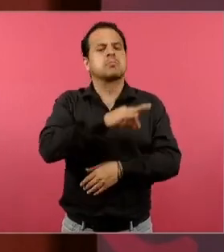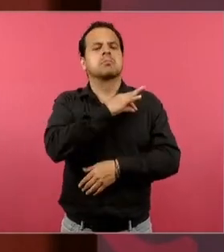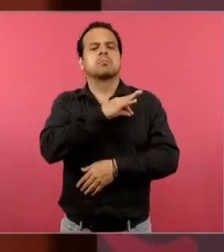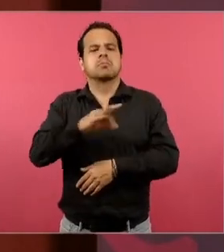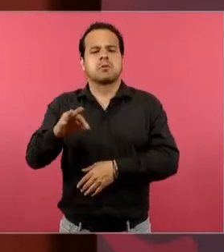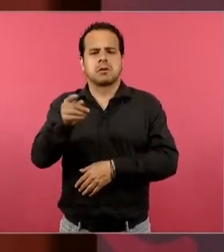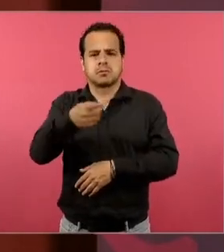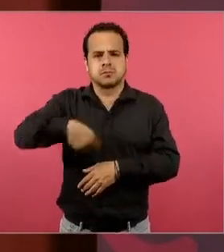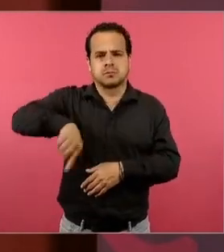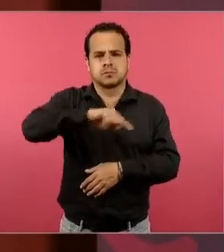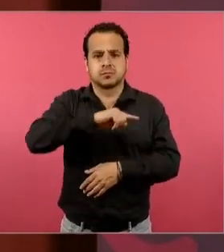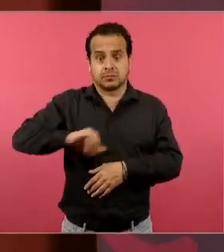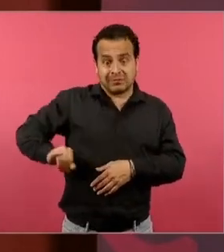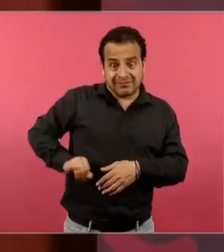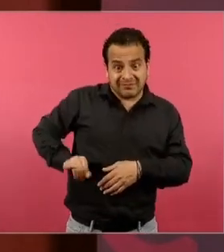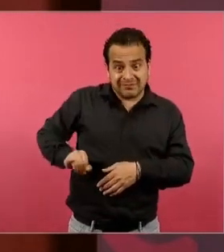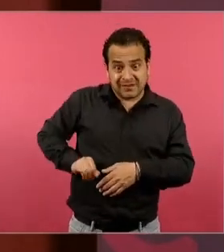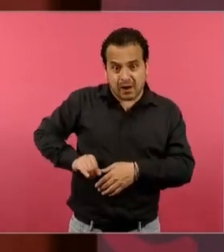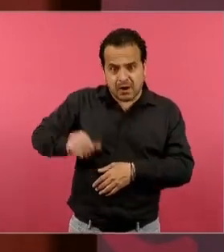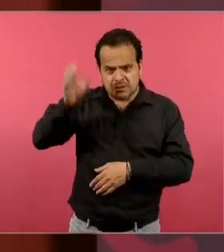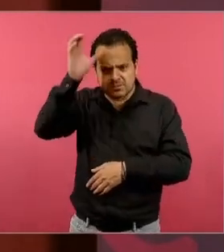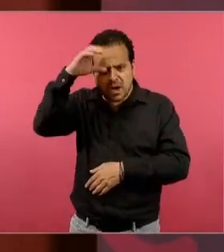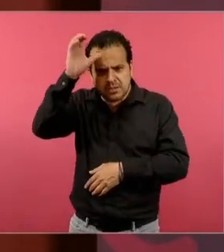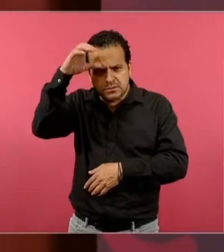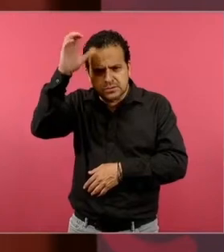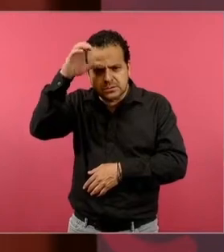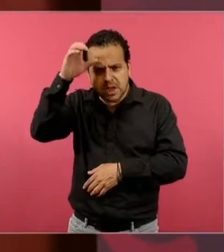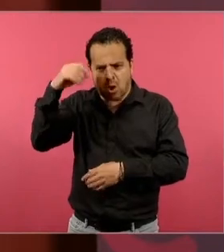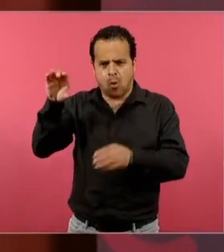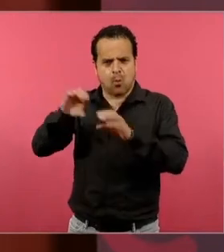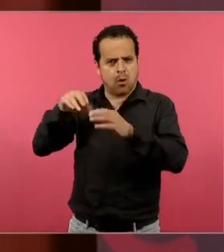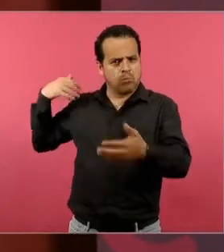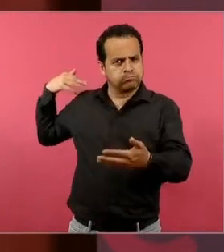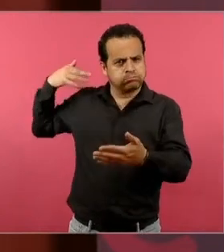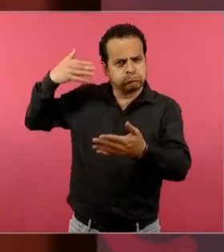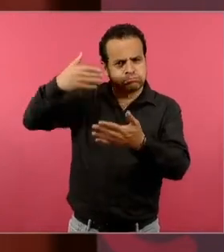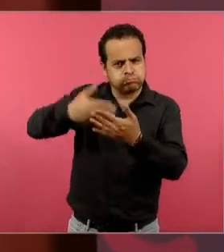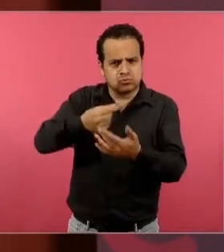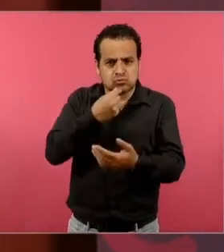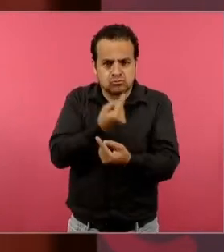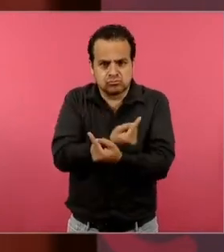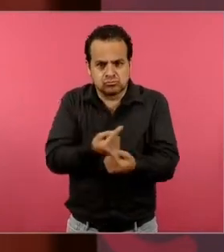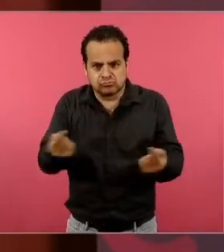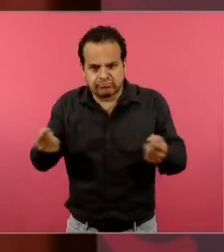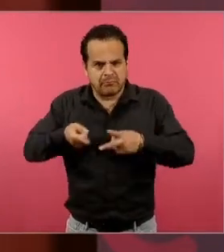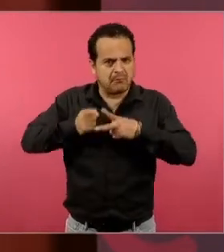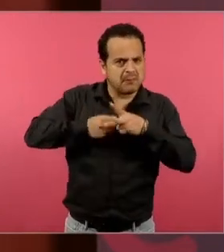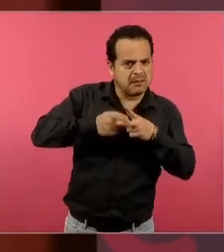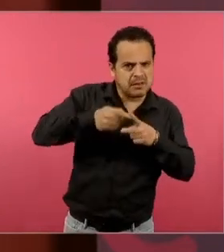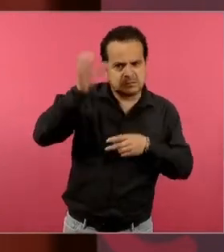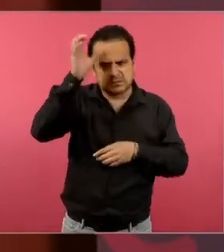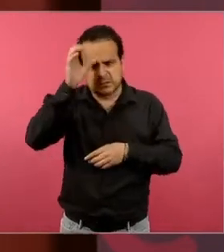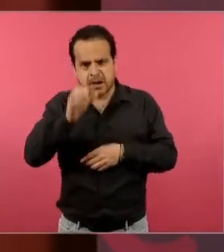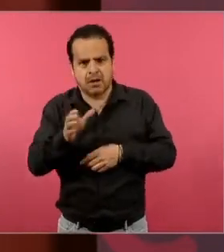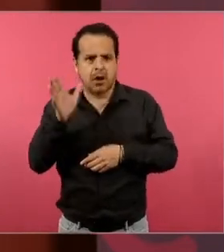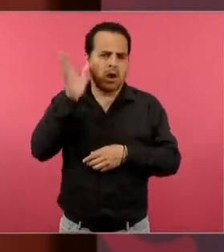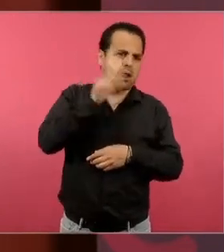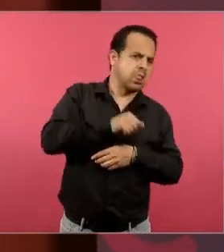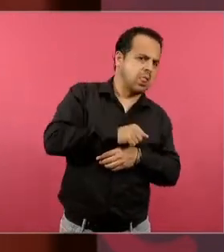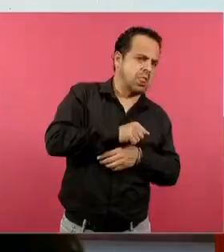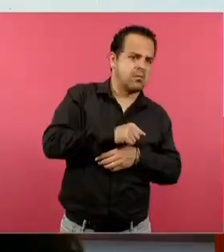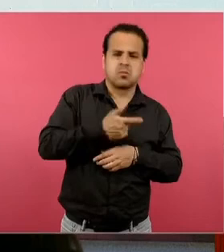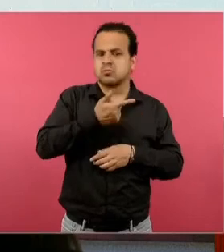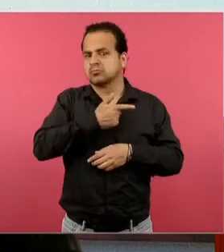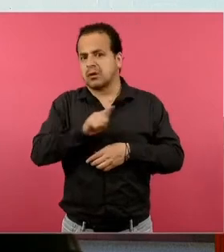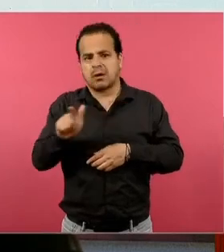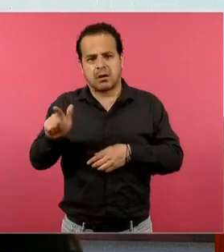porque siempre se piensa que son muy complicadas y los niños le tienen cierto recelo. La intención es que esto no suceda así, sino que ellos